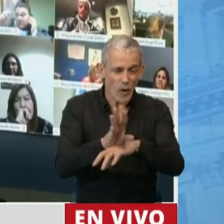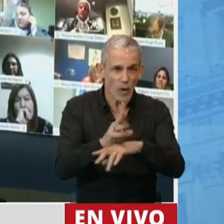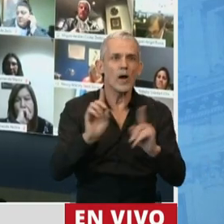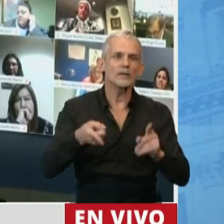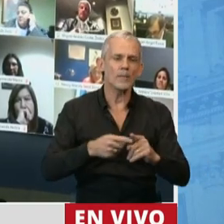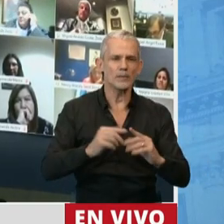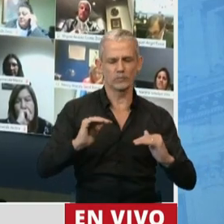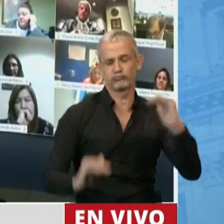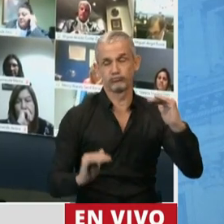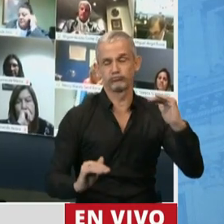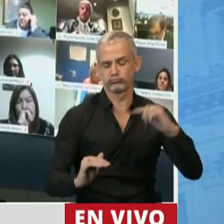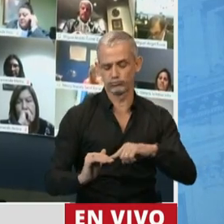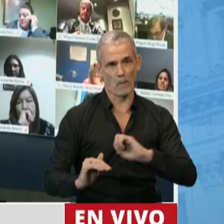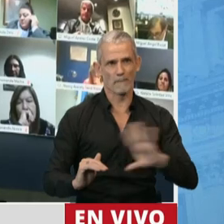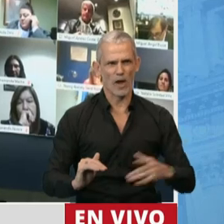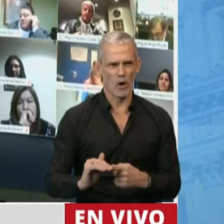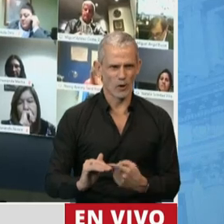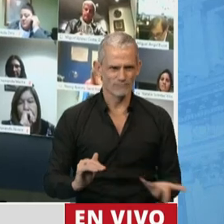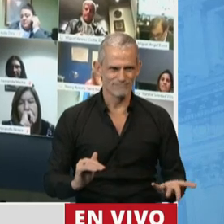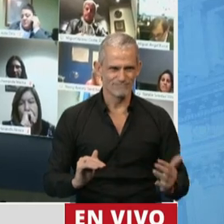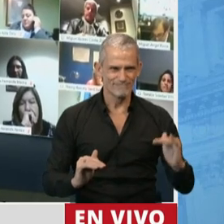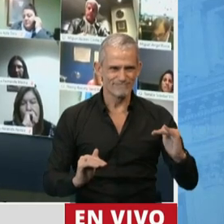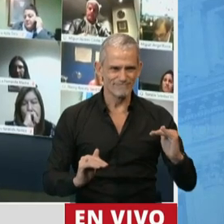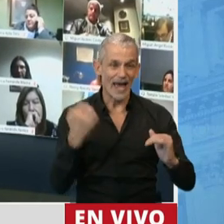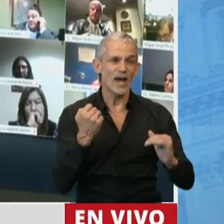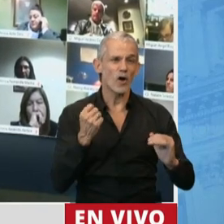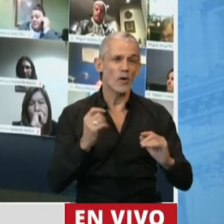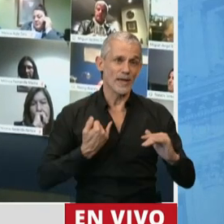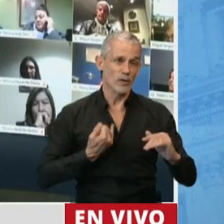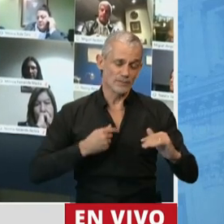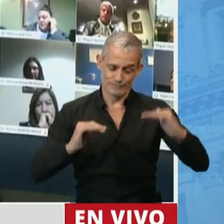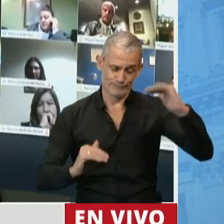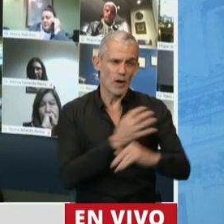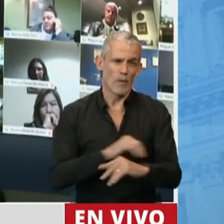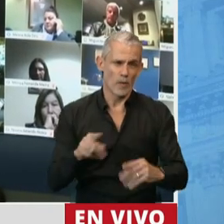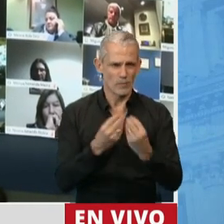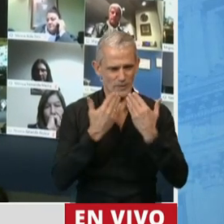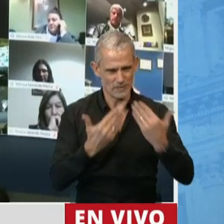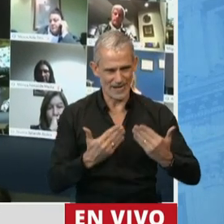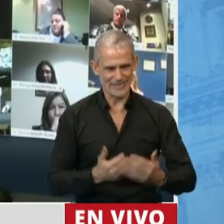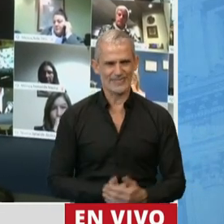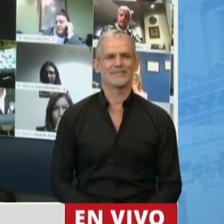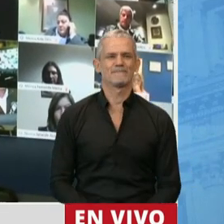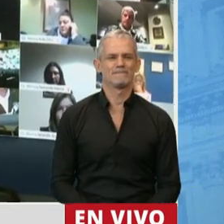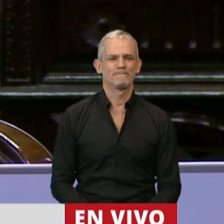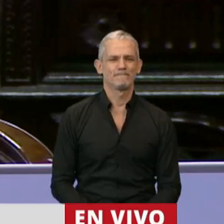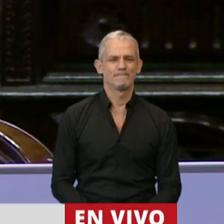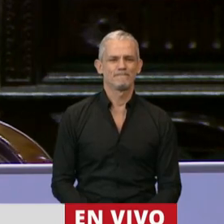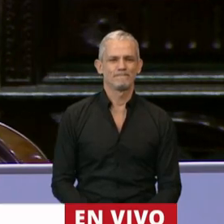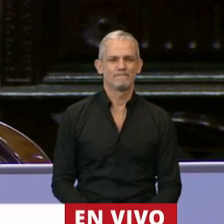es golpear en los lugares donde más se sufren las desigualdades económicas que genera este sistema económico muchísimas gracias señor presidente